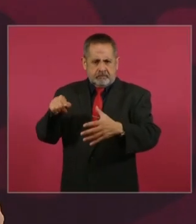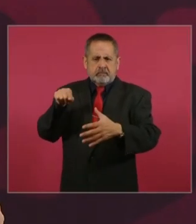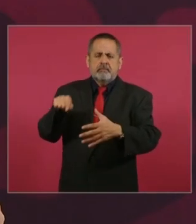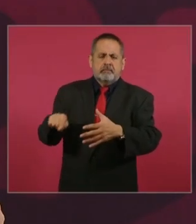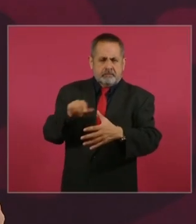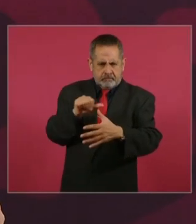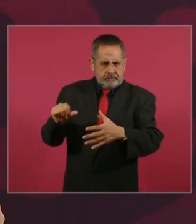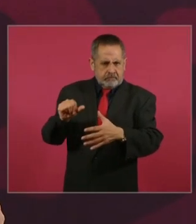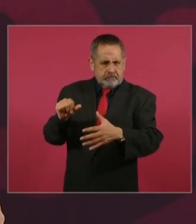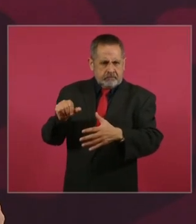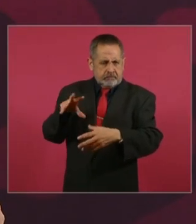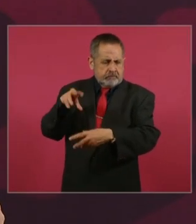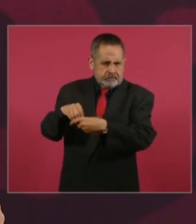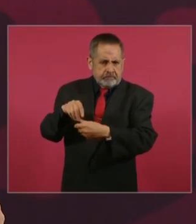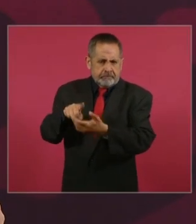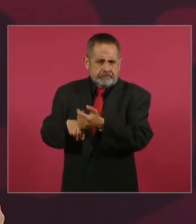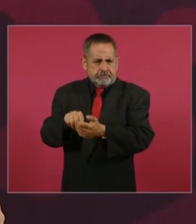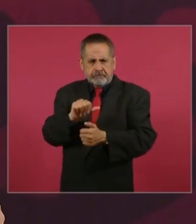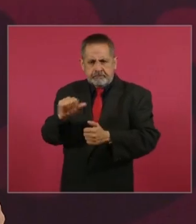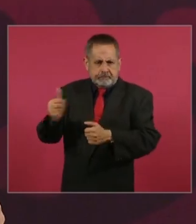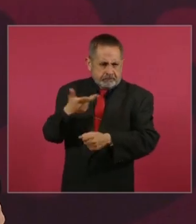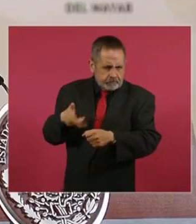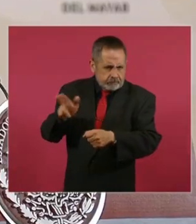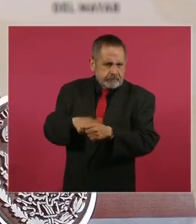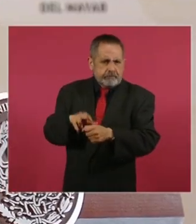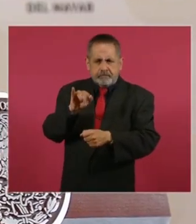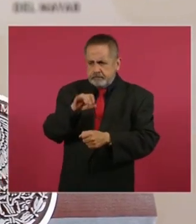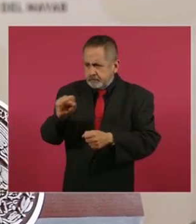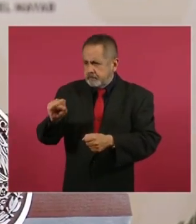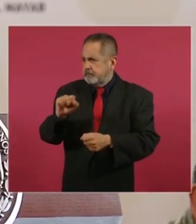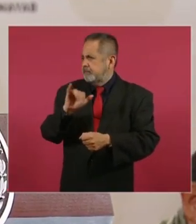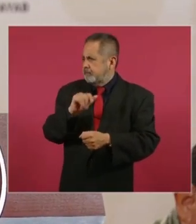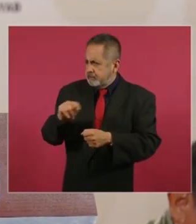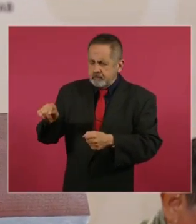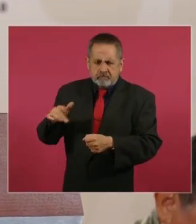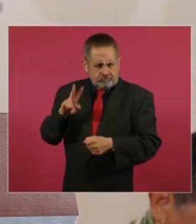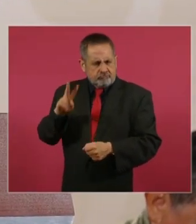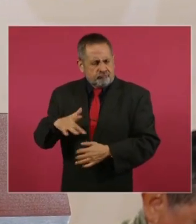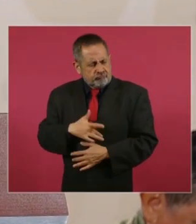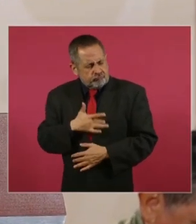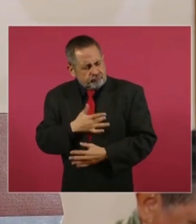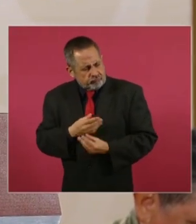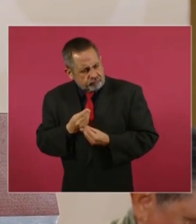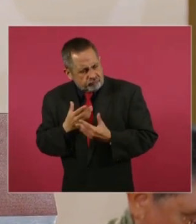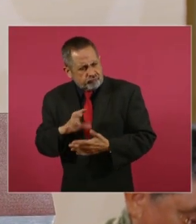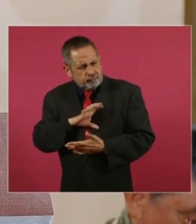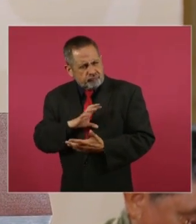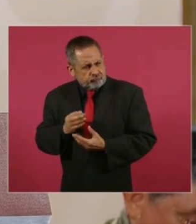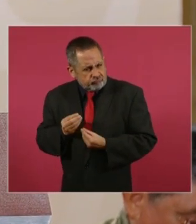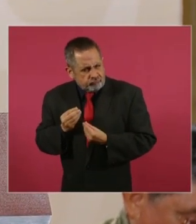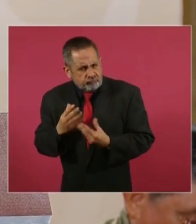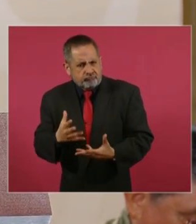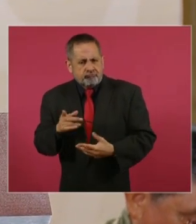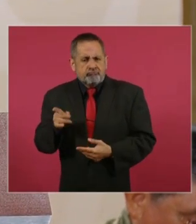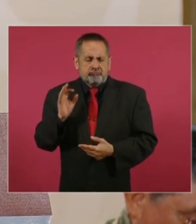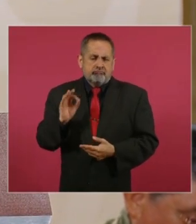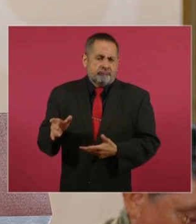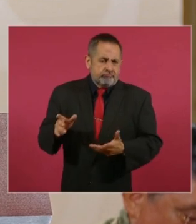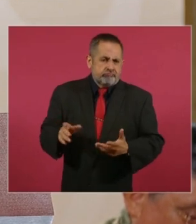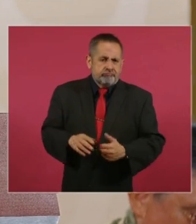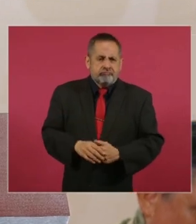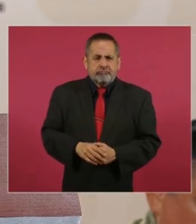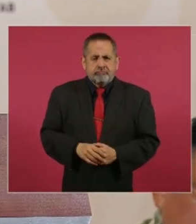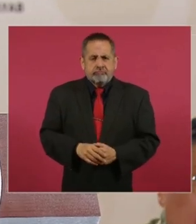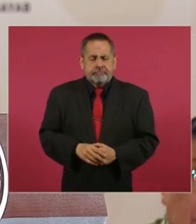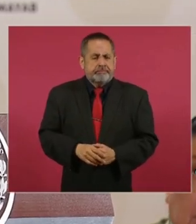salud son también muy humanos, muy solidarios, muy fraternos. Así es. Y